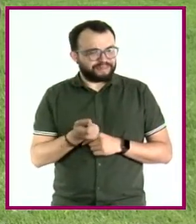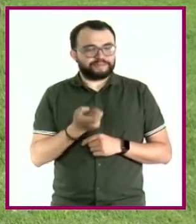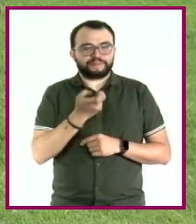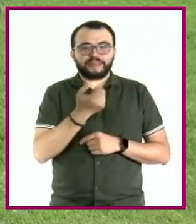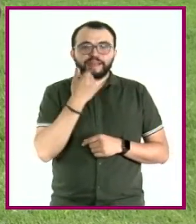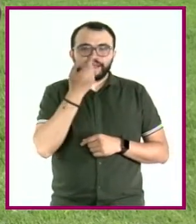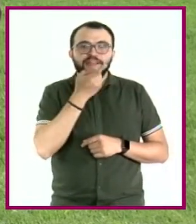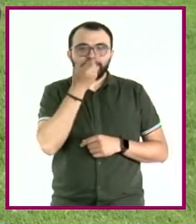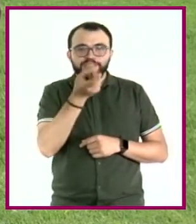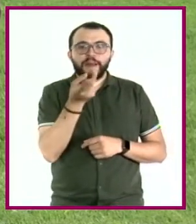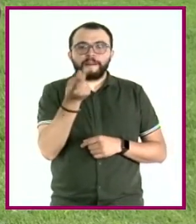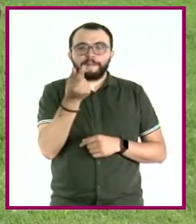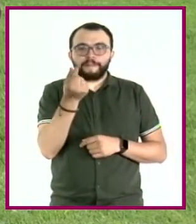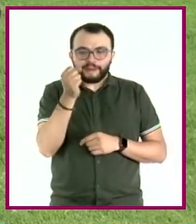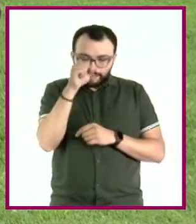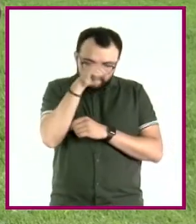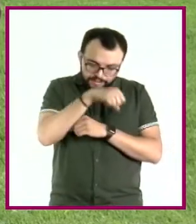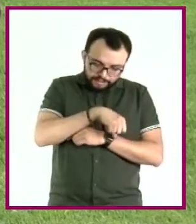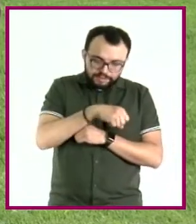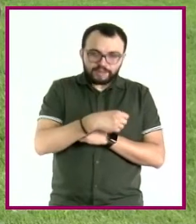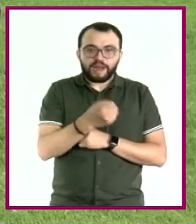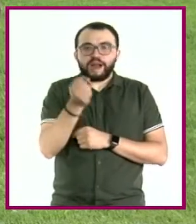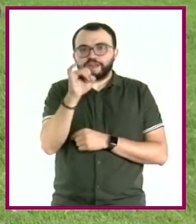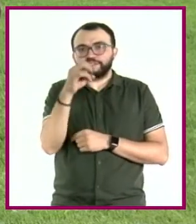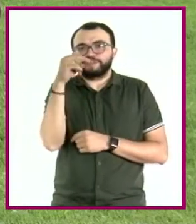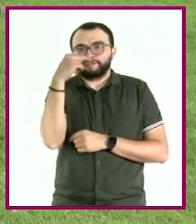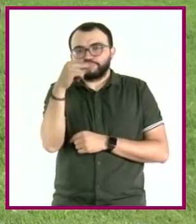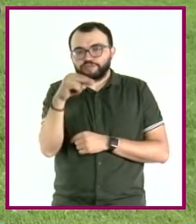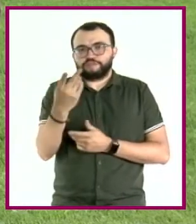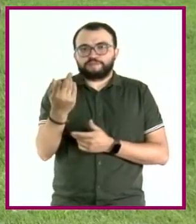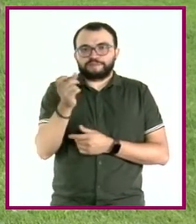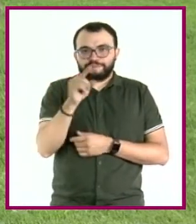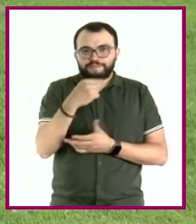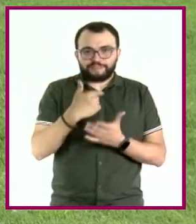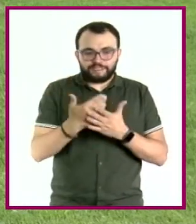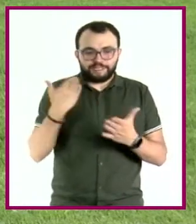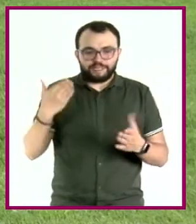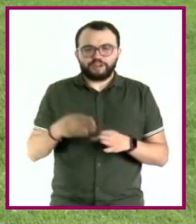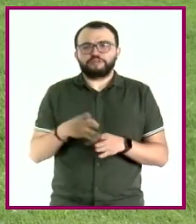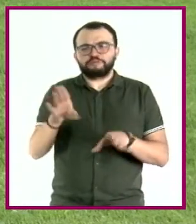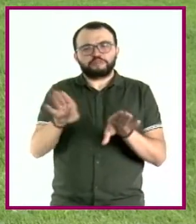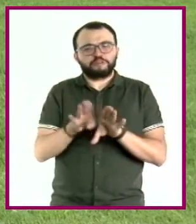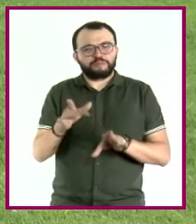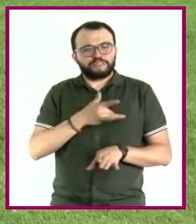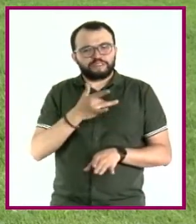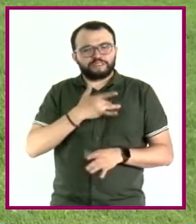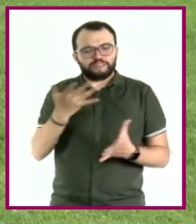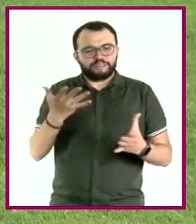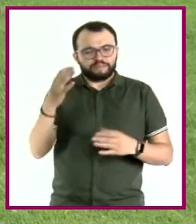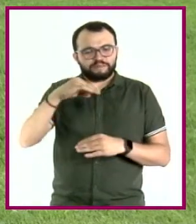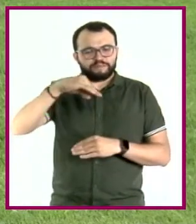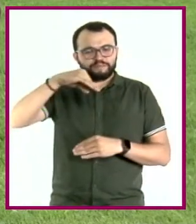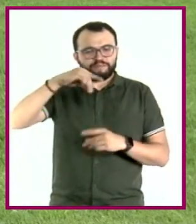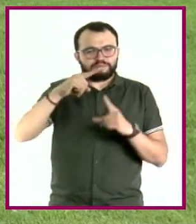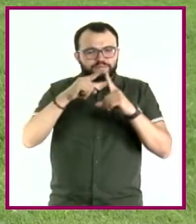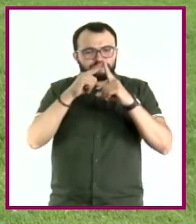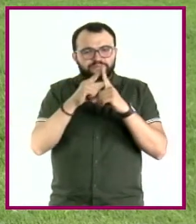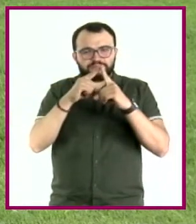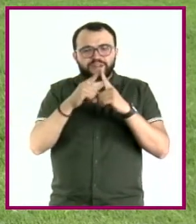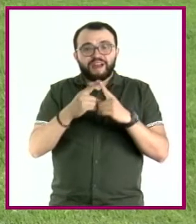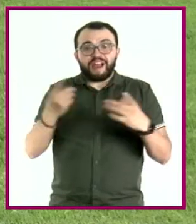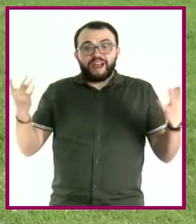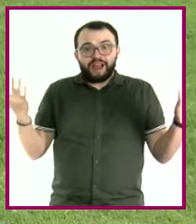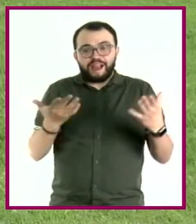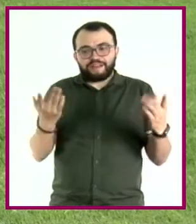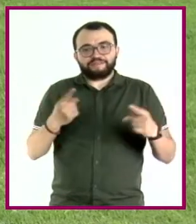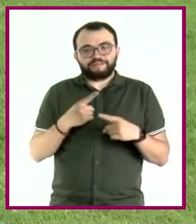en sánscrito, perro mirando boca abajo. Así se llama la postura que acabamos de hacer. ¿Cómo te sentiste después de haberlo practicado? Pues hacerlo es muy diferente